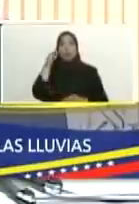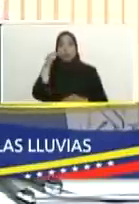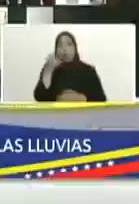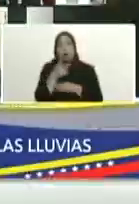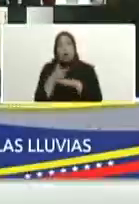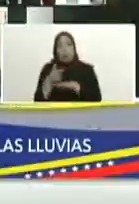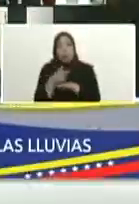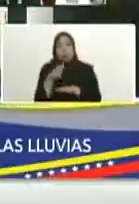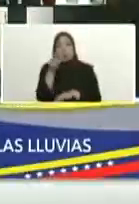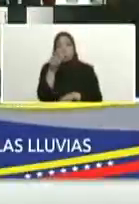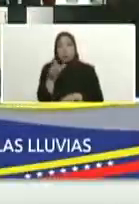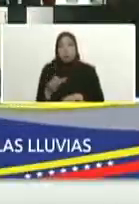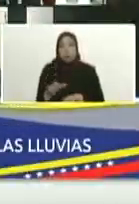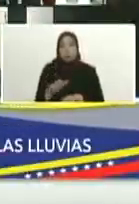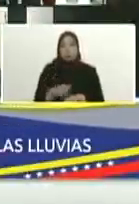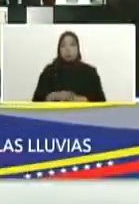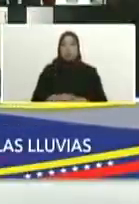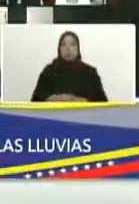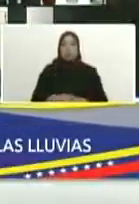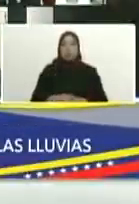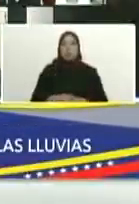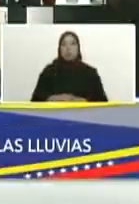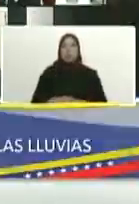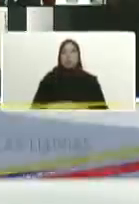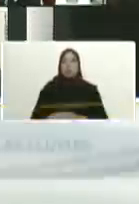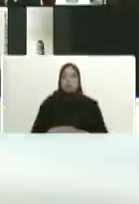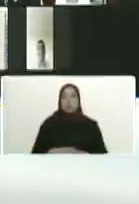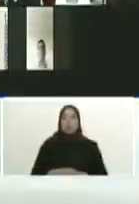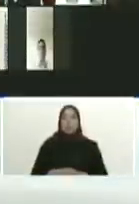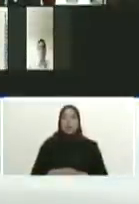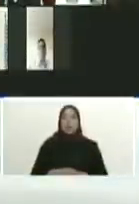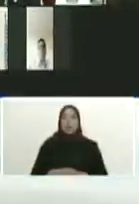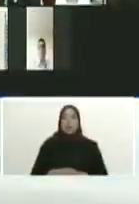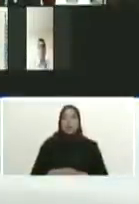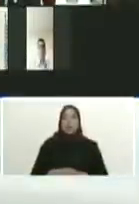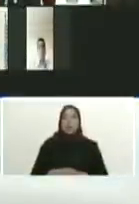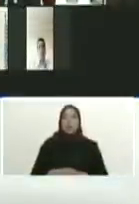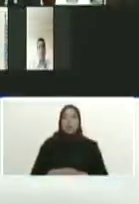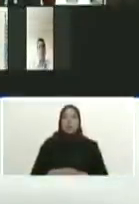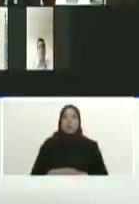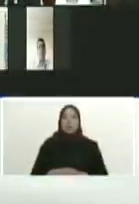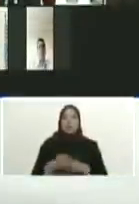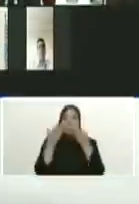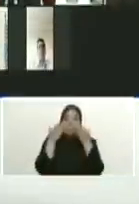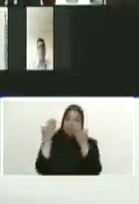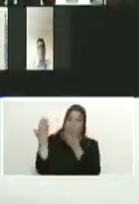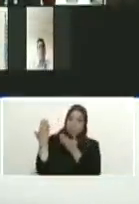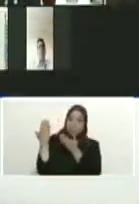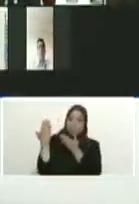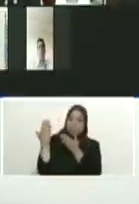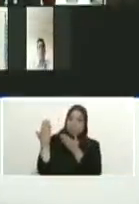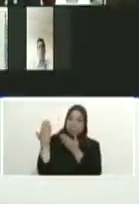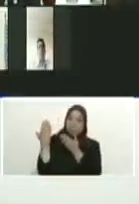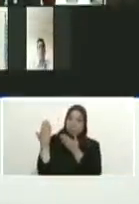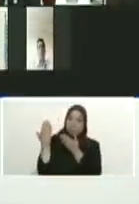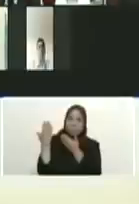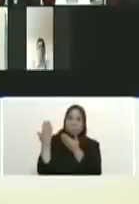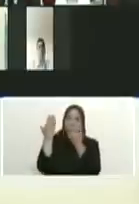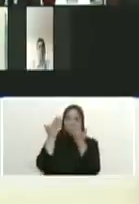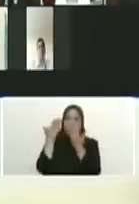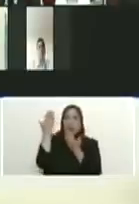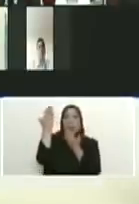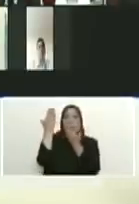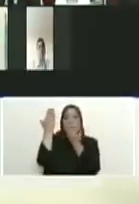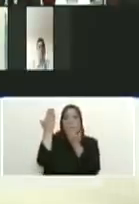de Varinas también y bueno estamos actuando de manera inmediata le he dado instrucciones al ministro Jorge Arriaza